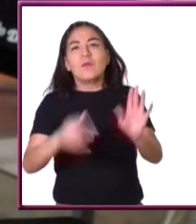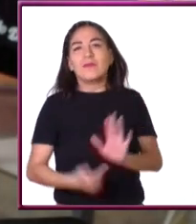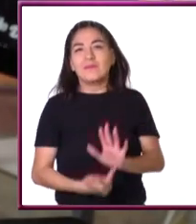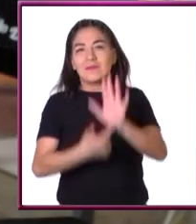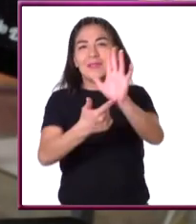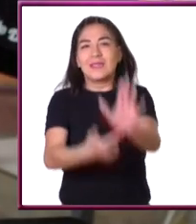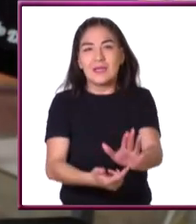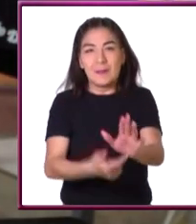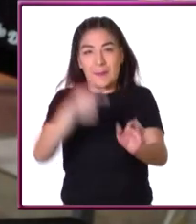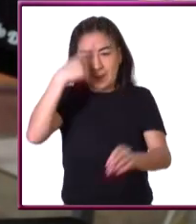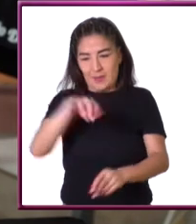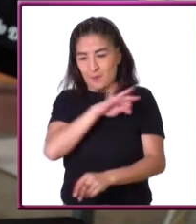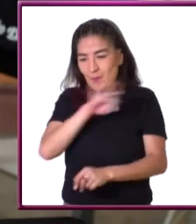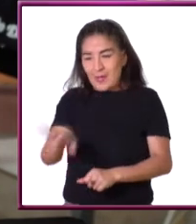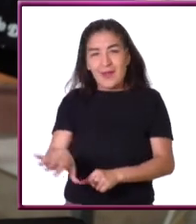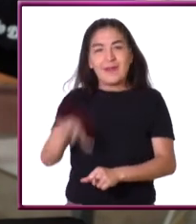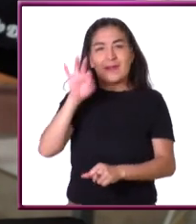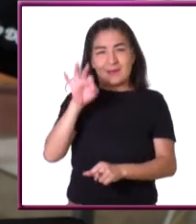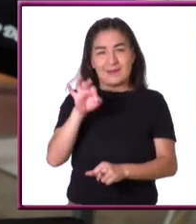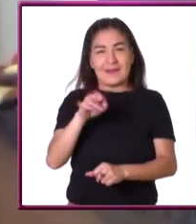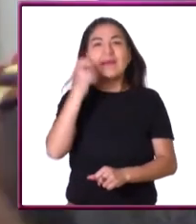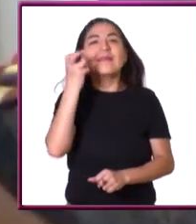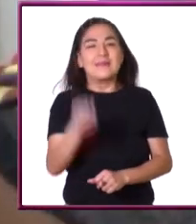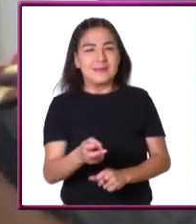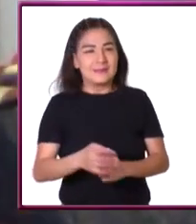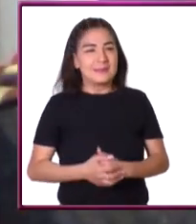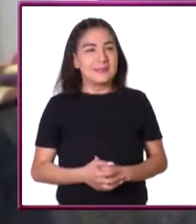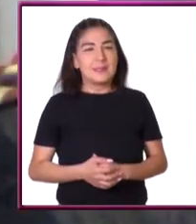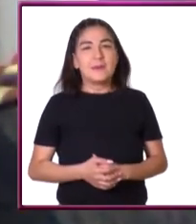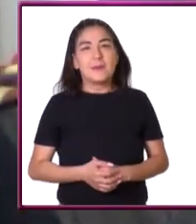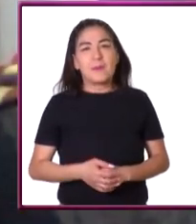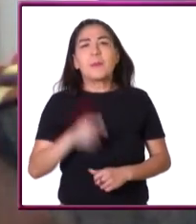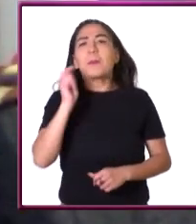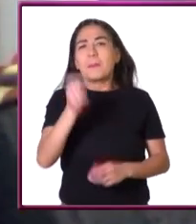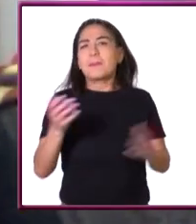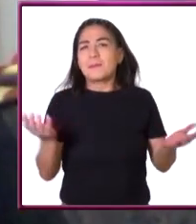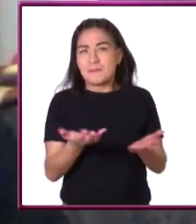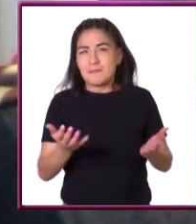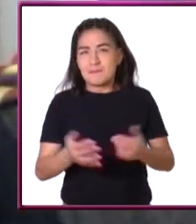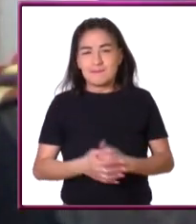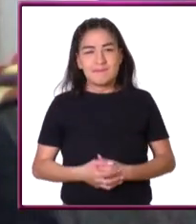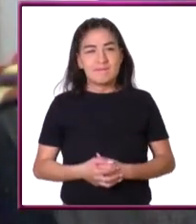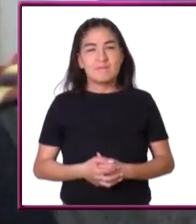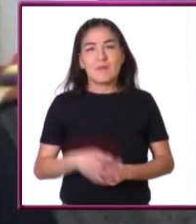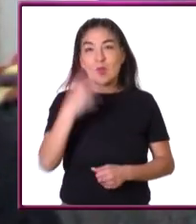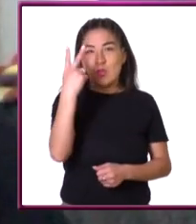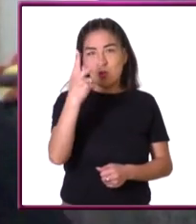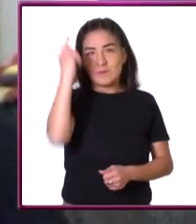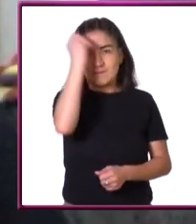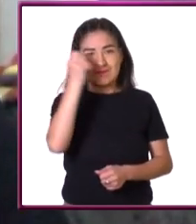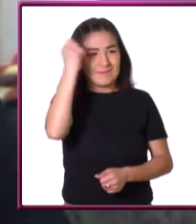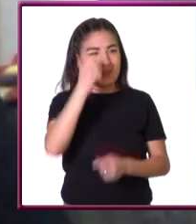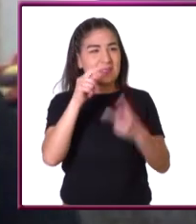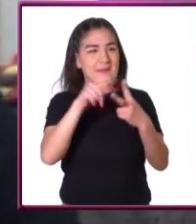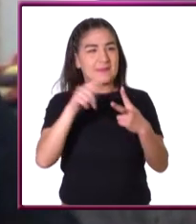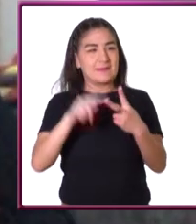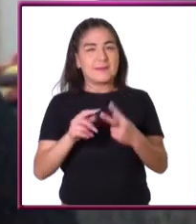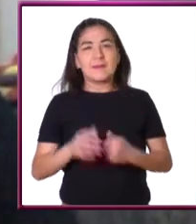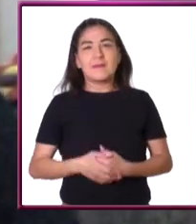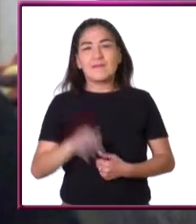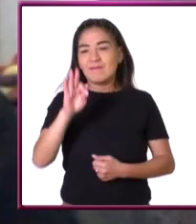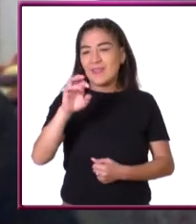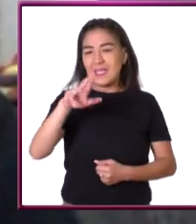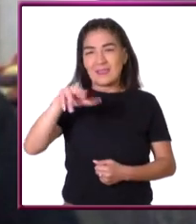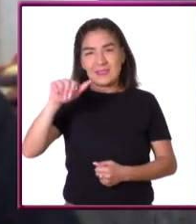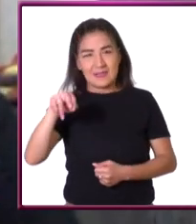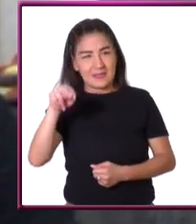fórmula para poderlo encontrar. Entonces lo que se hace es que hay dos teorías una